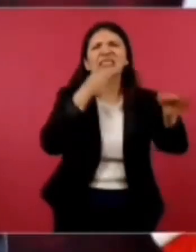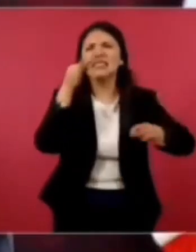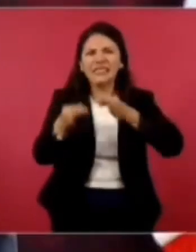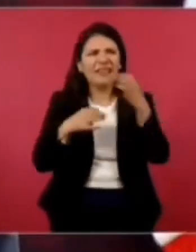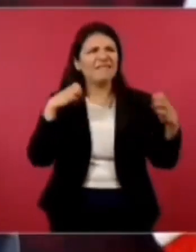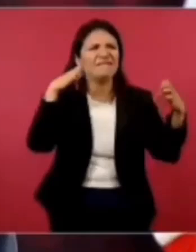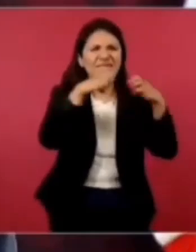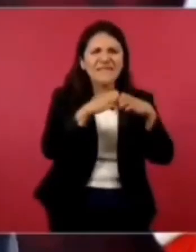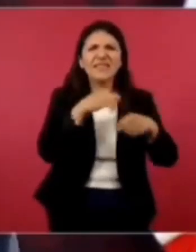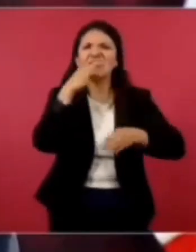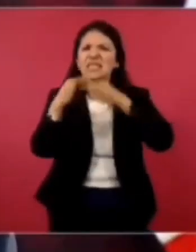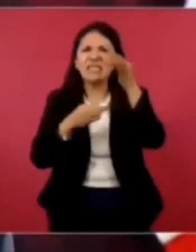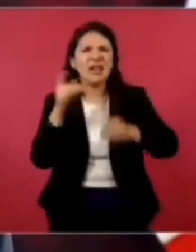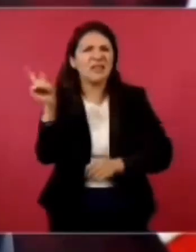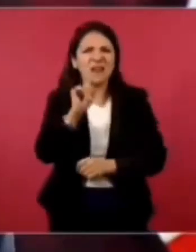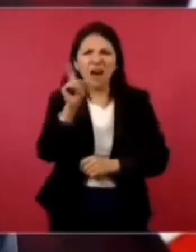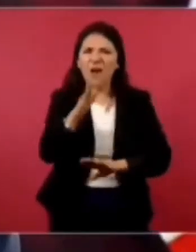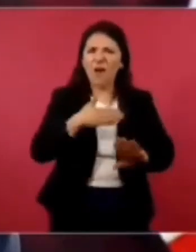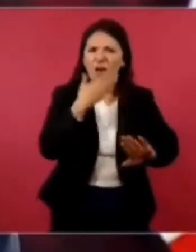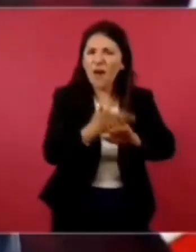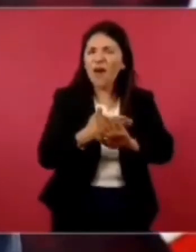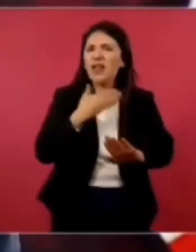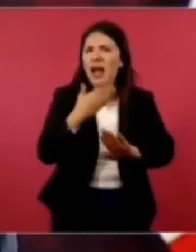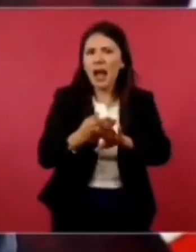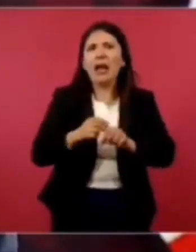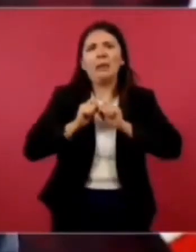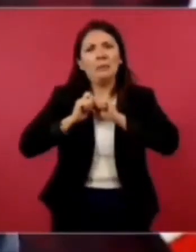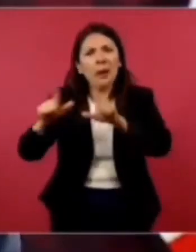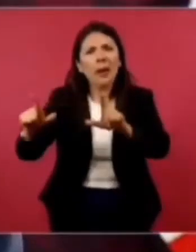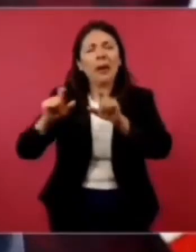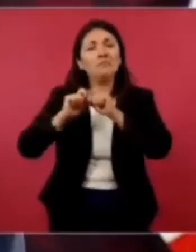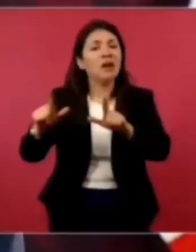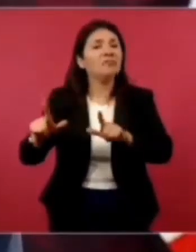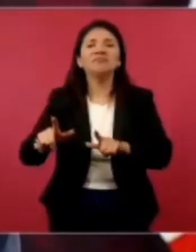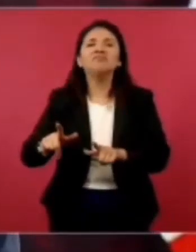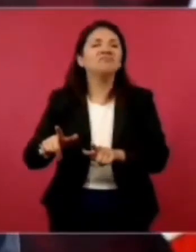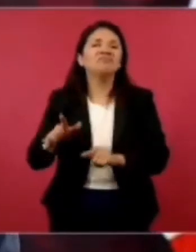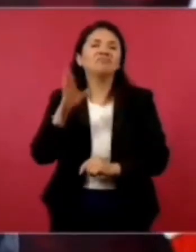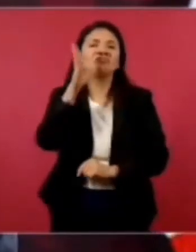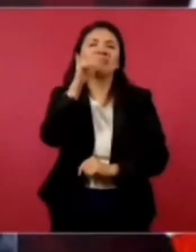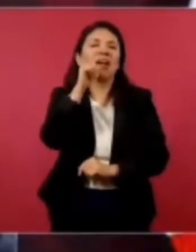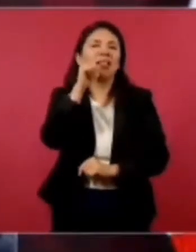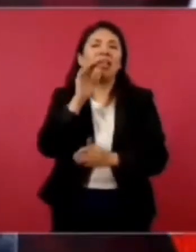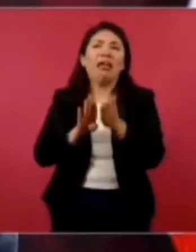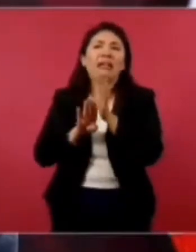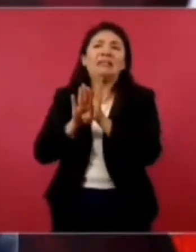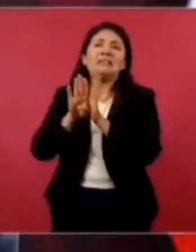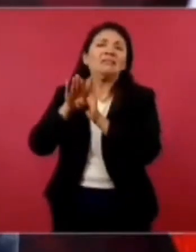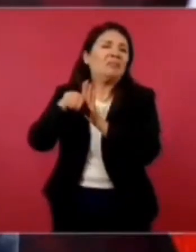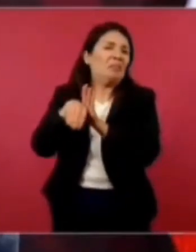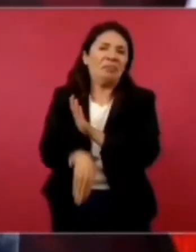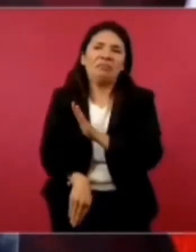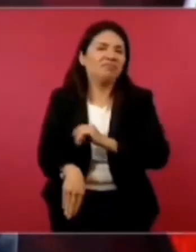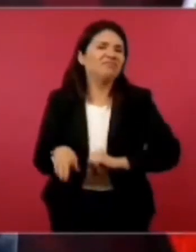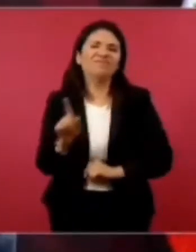no les funcionó. No. No.